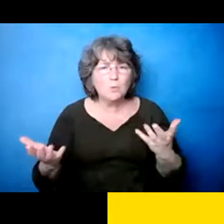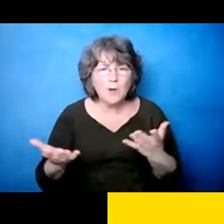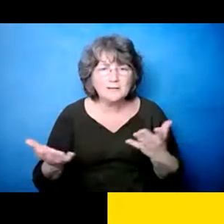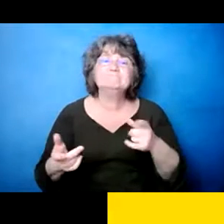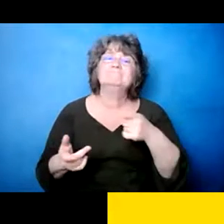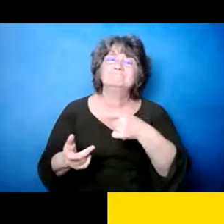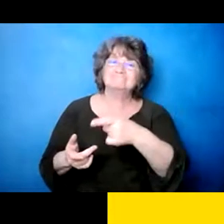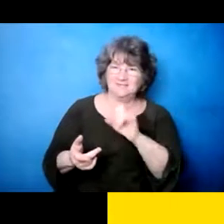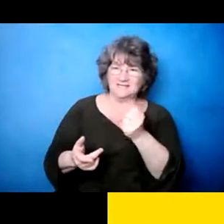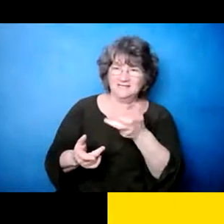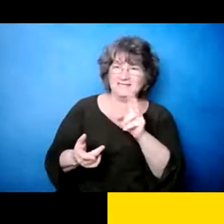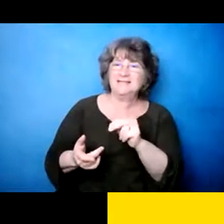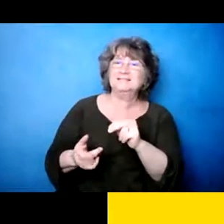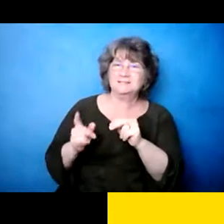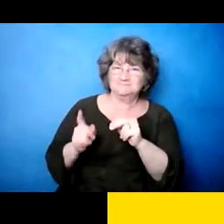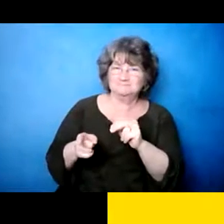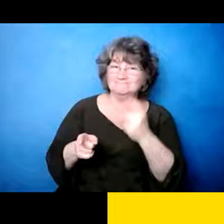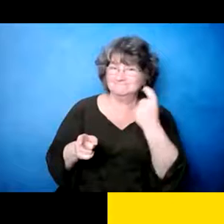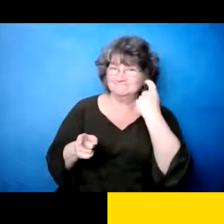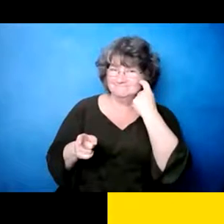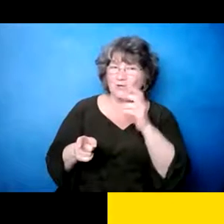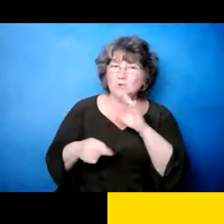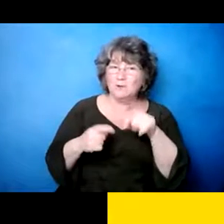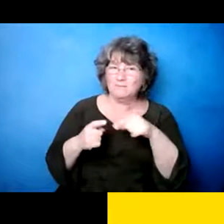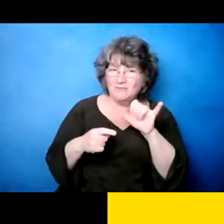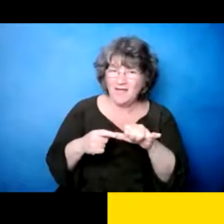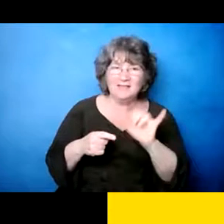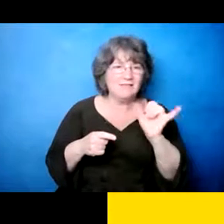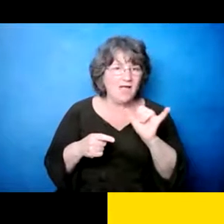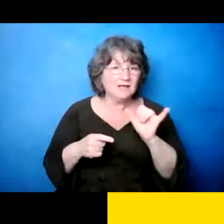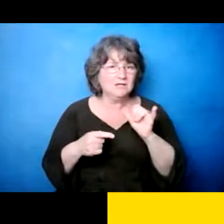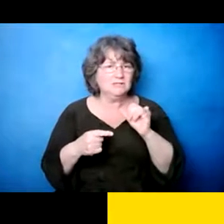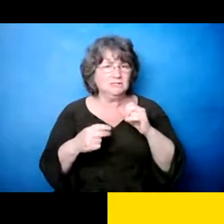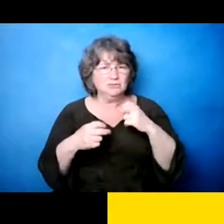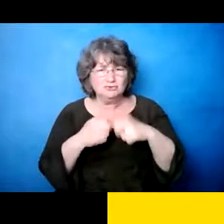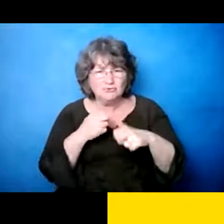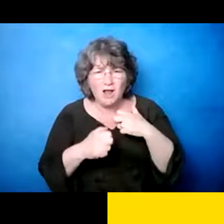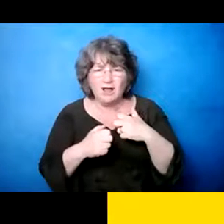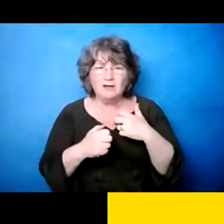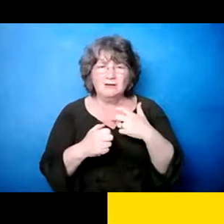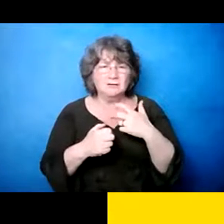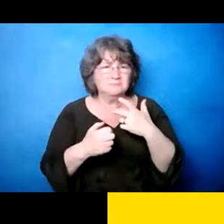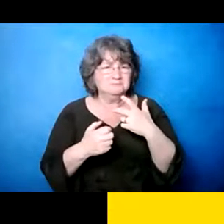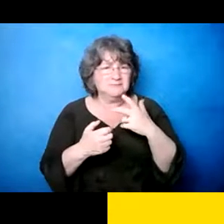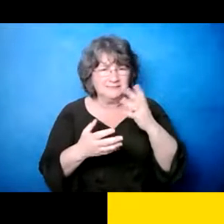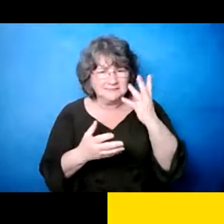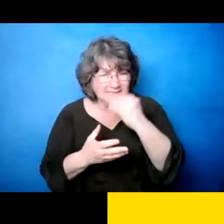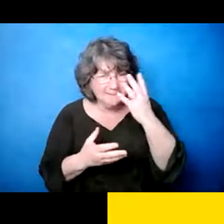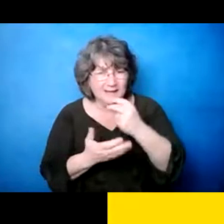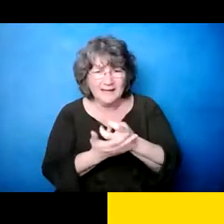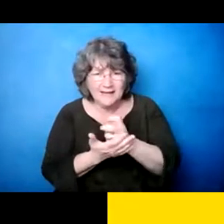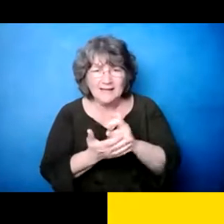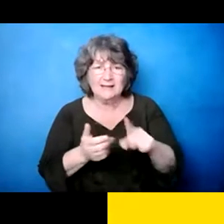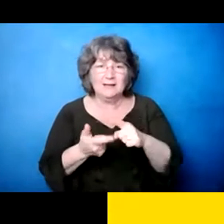síntomas y las, y las siglas, las señas, era dificultad de, de dormir,